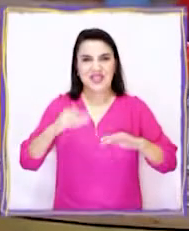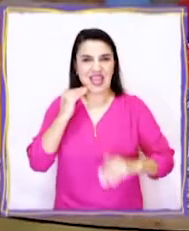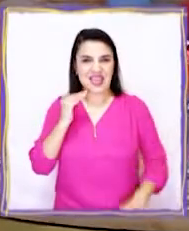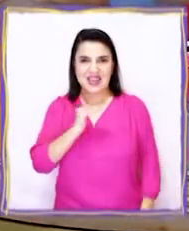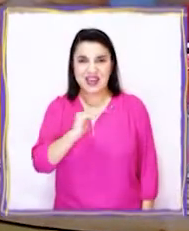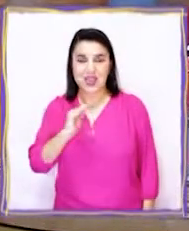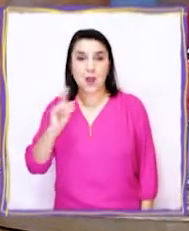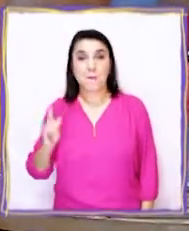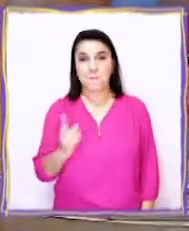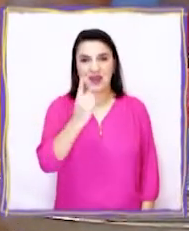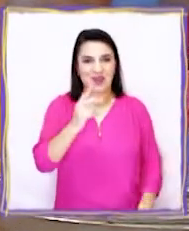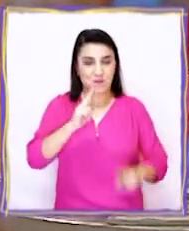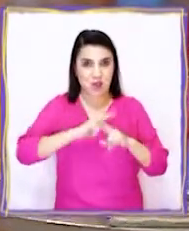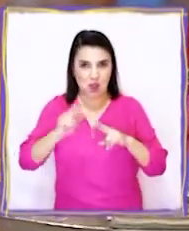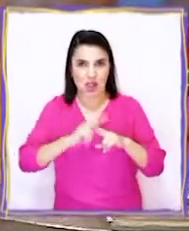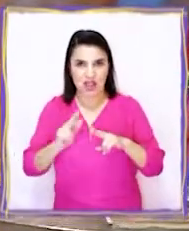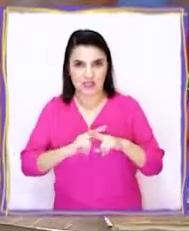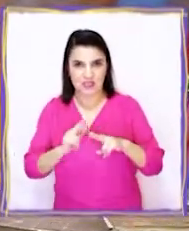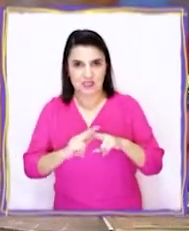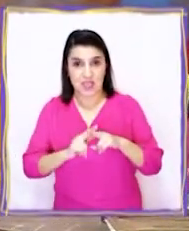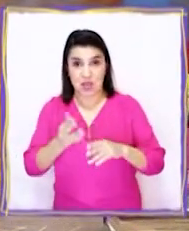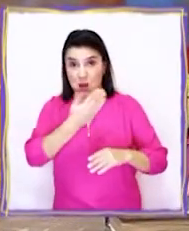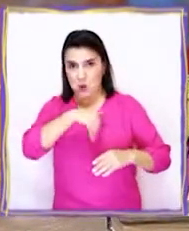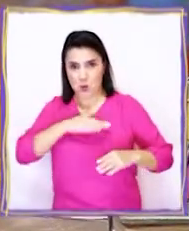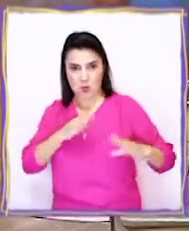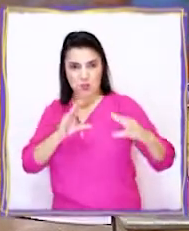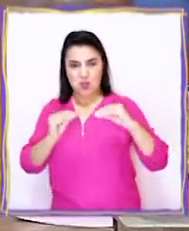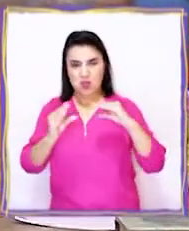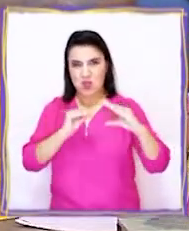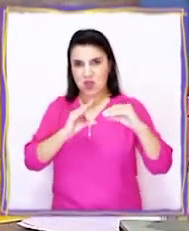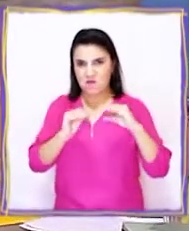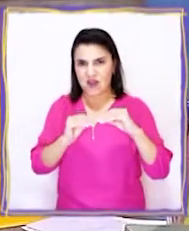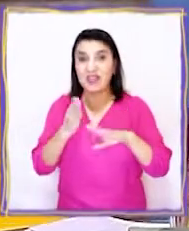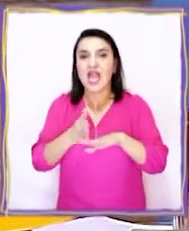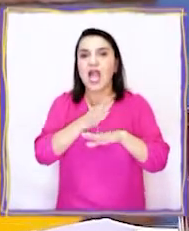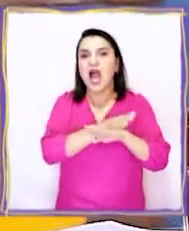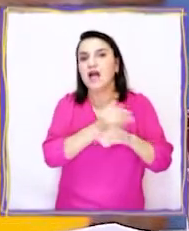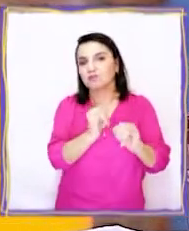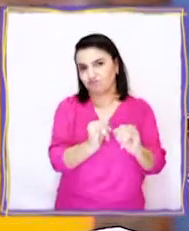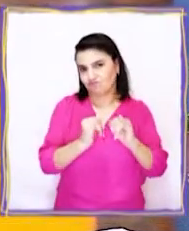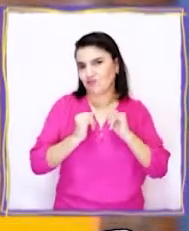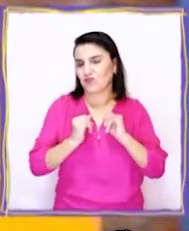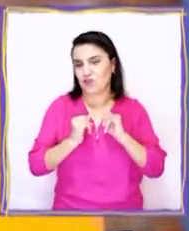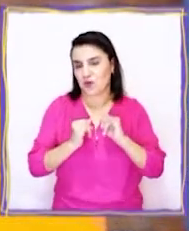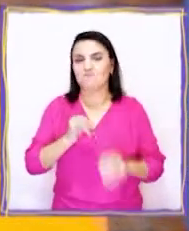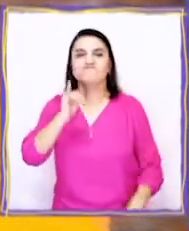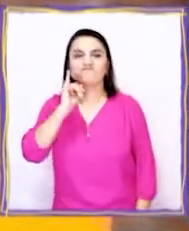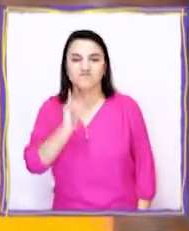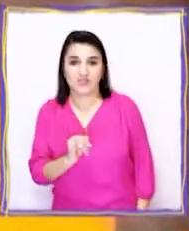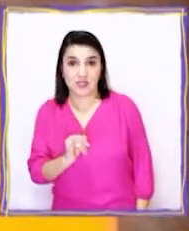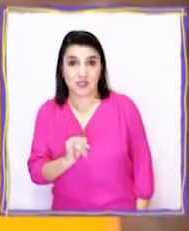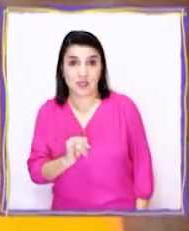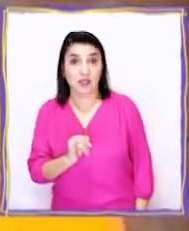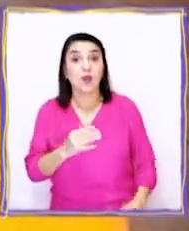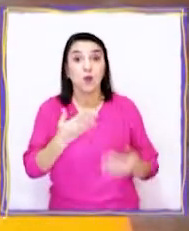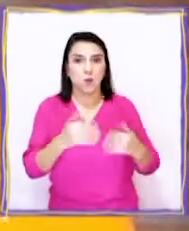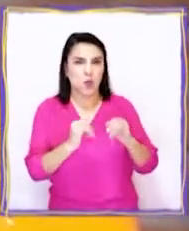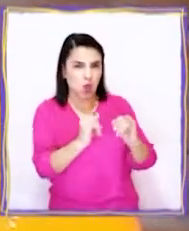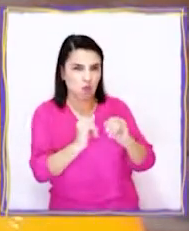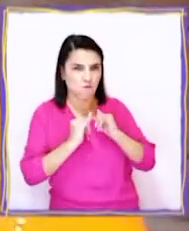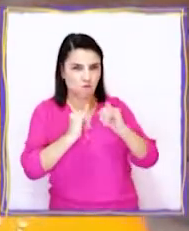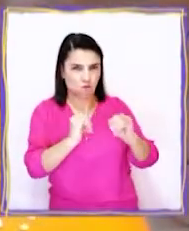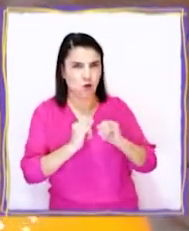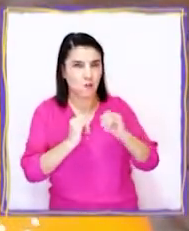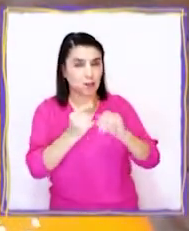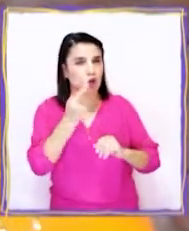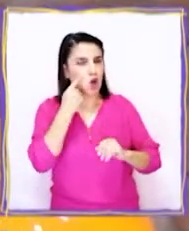Ya niños, lo primero que tenemos que hacer para preparar nuestro debate es informarnos. Sí, porque una vez que